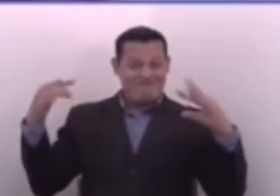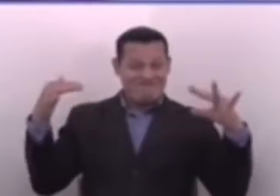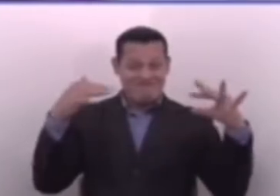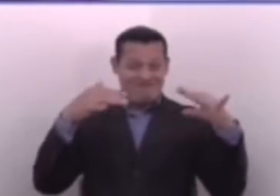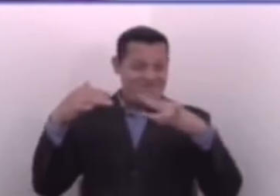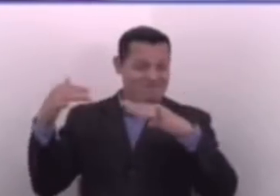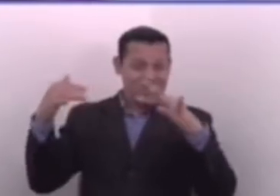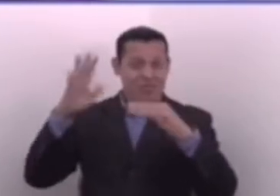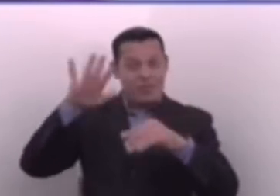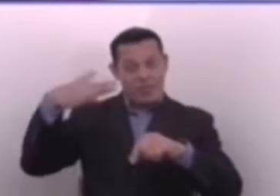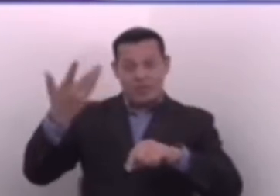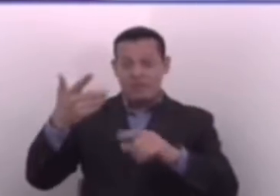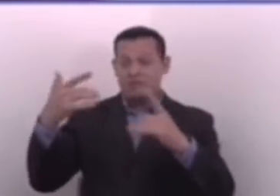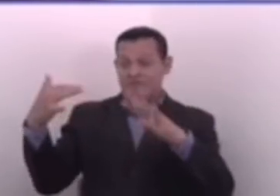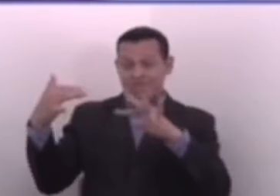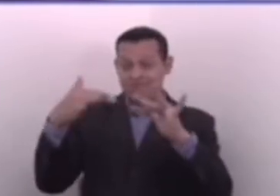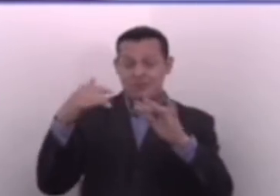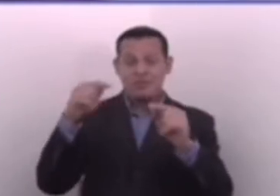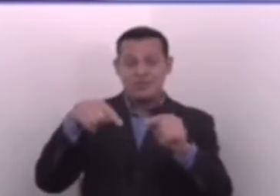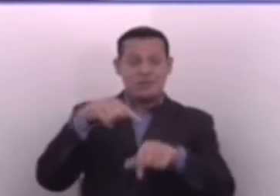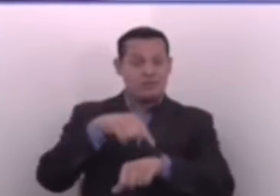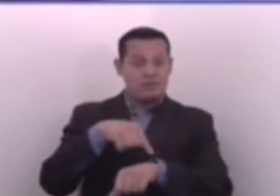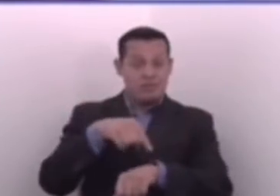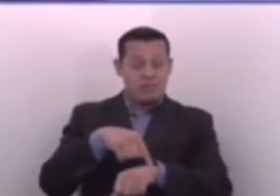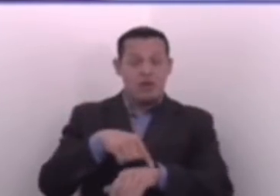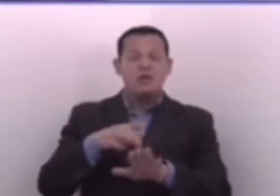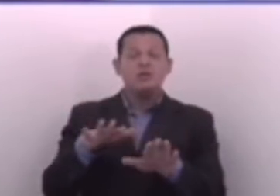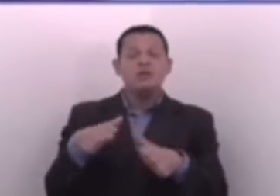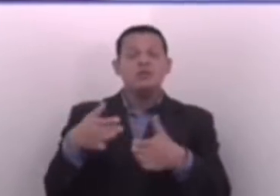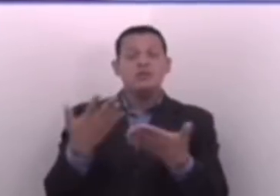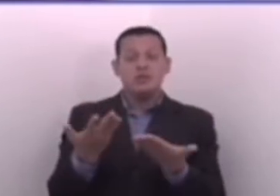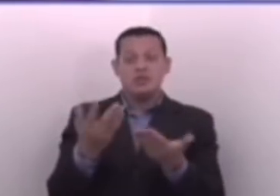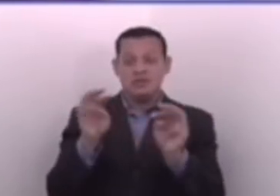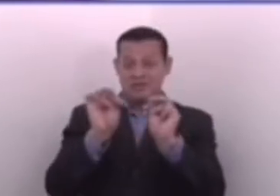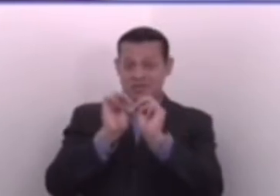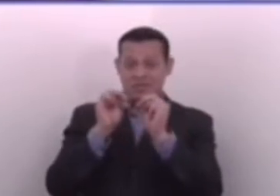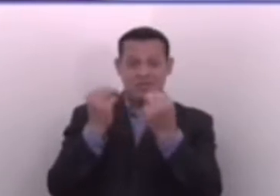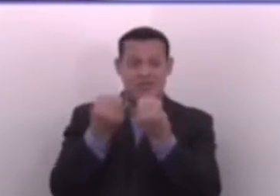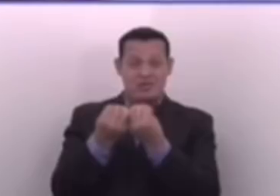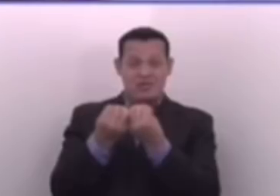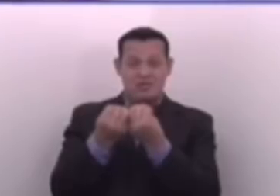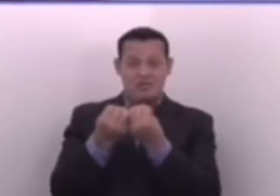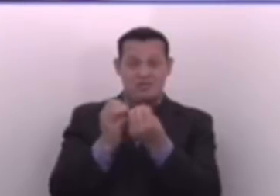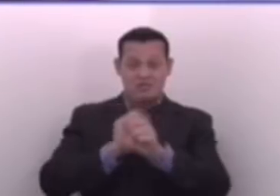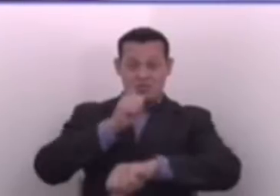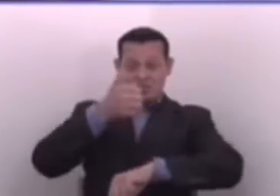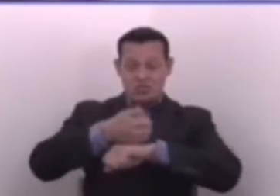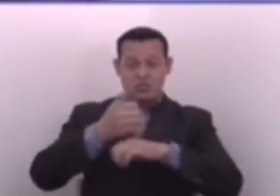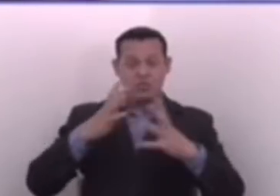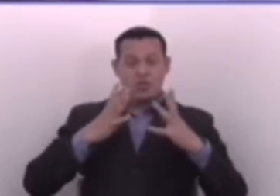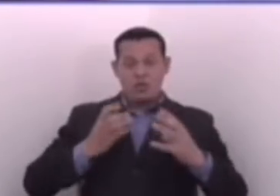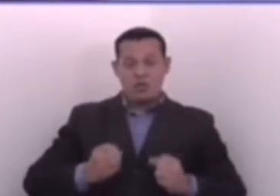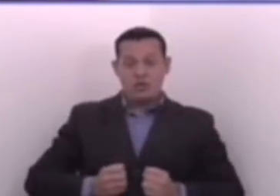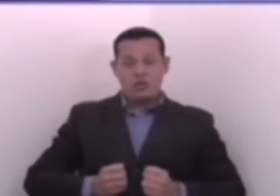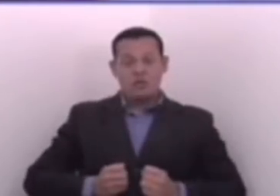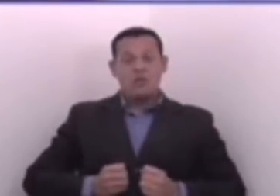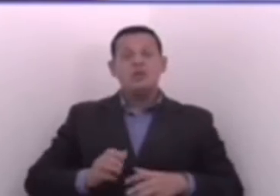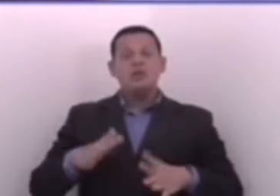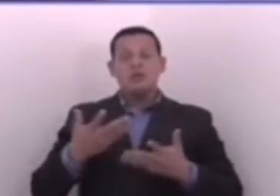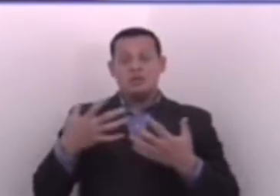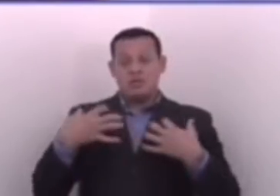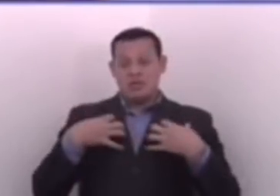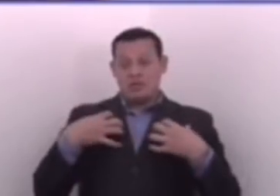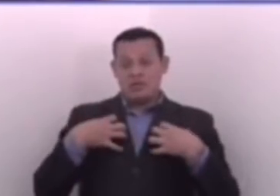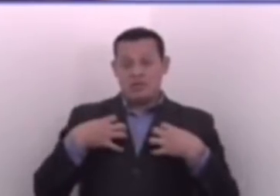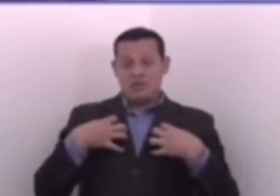diputada Alexia Riva de Nuevas Ideas lamentó que ARENA y el FMLN dieron su postura en contra del